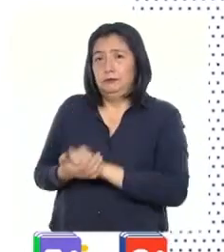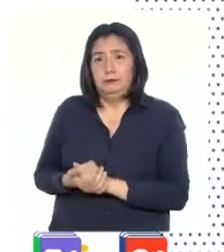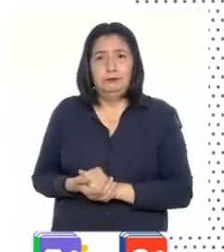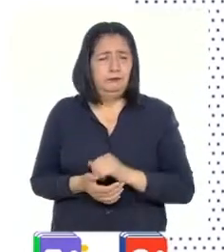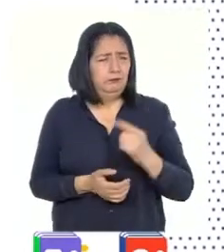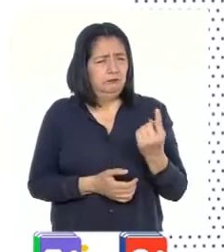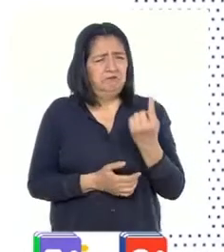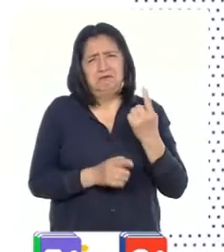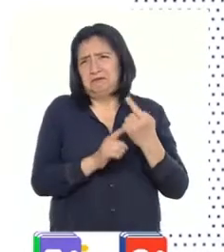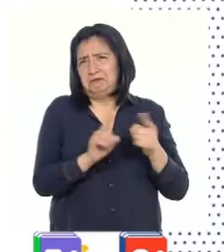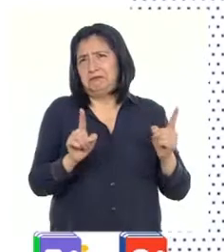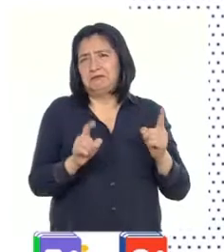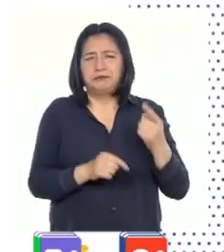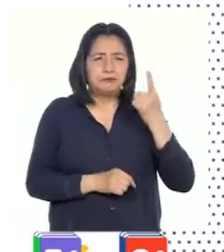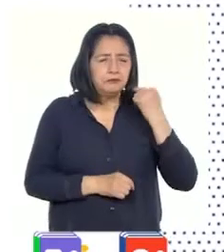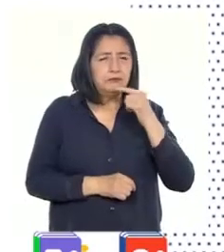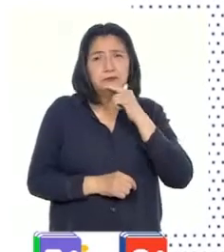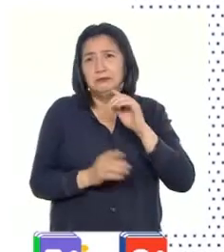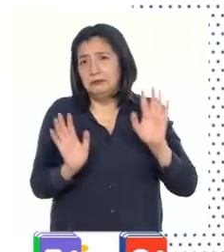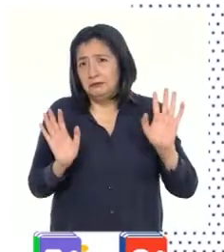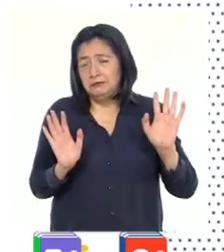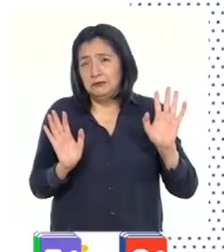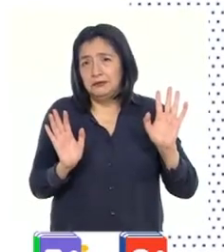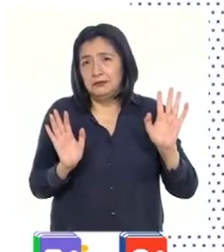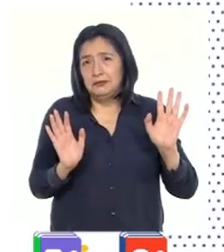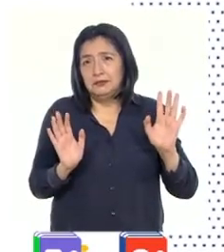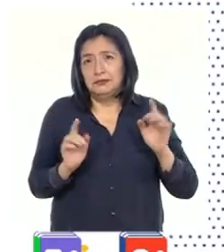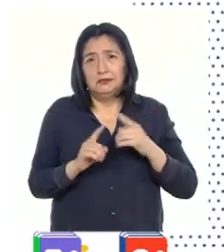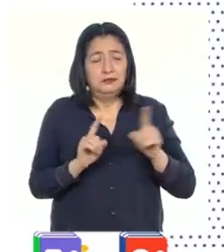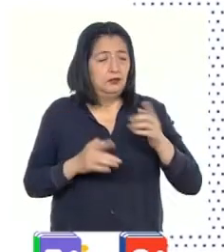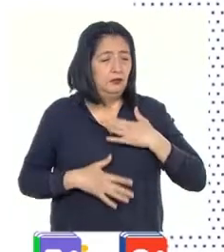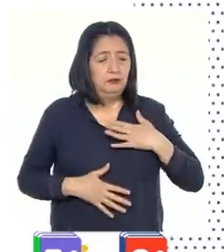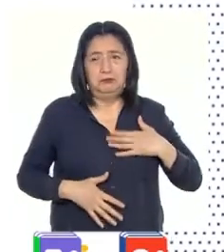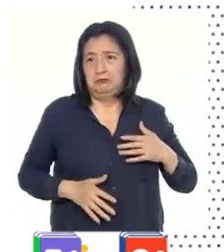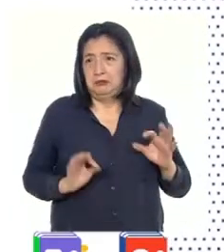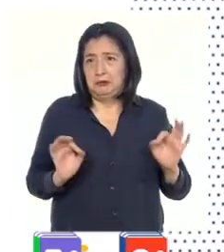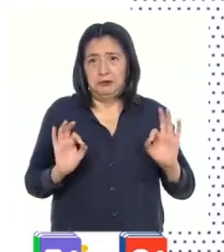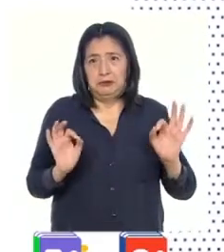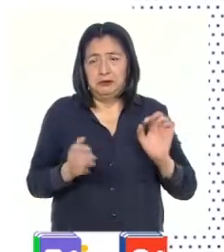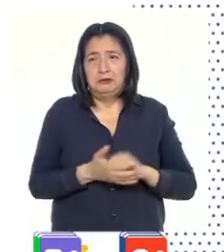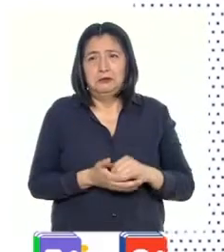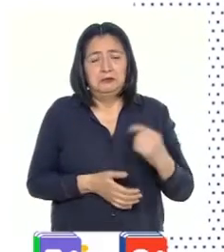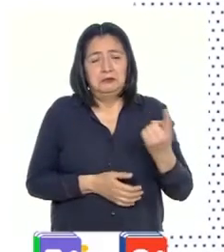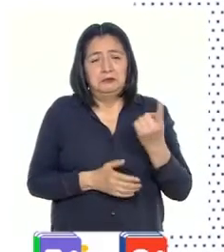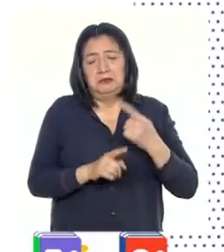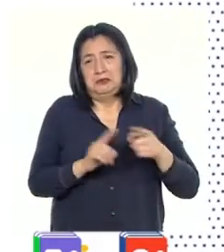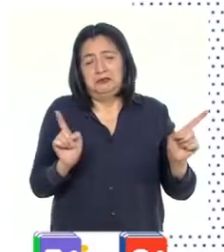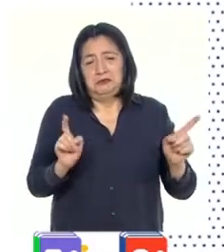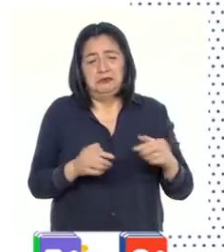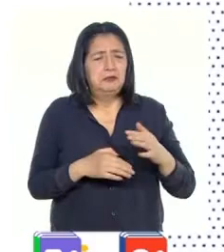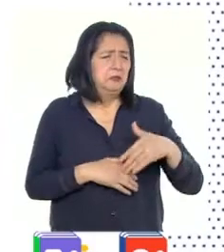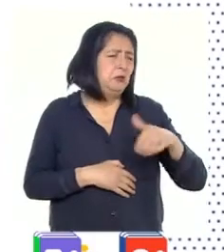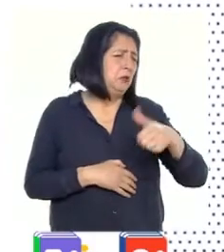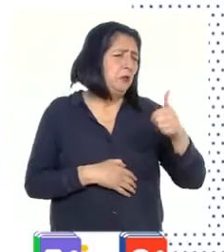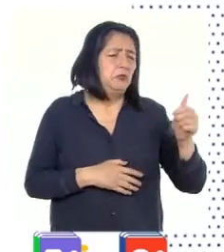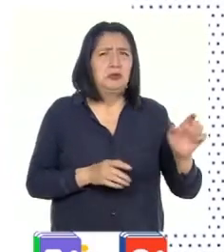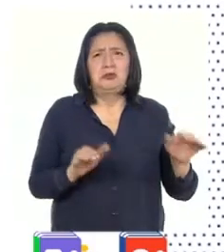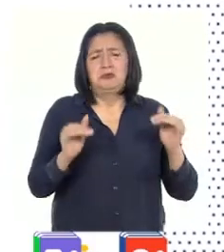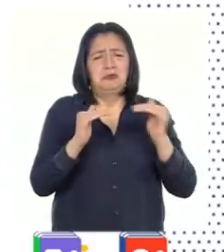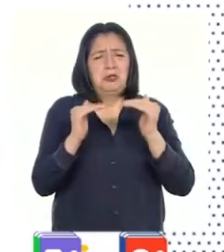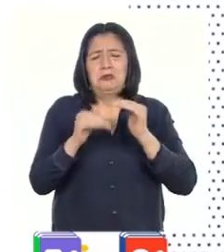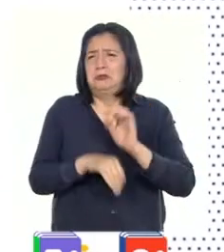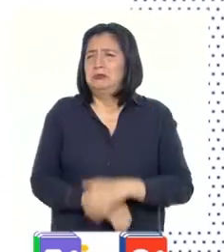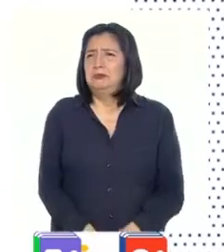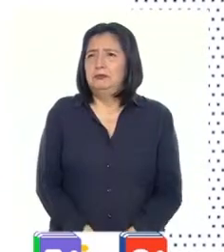Exacto. La única diferencia entre un hombre y una mujer es la diferencia física. Nada más. Sí. Es la única diferencia. Por todo lo demás, somos exactamente